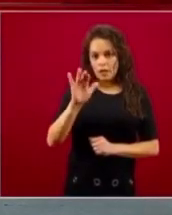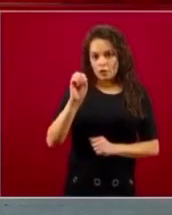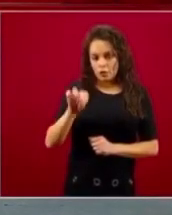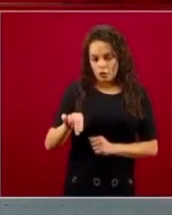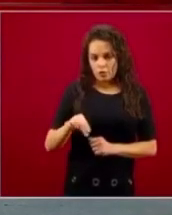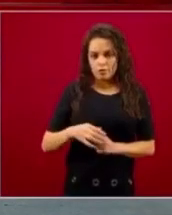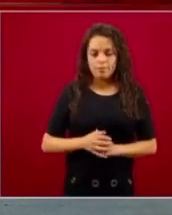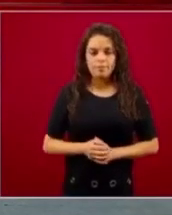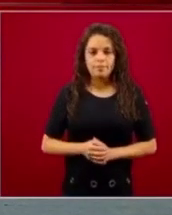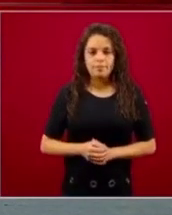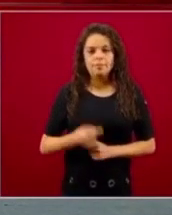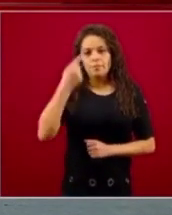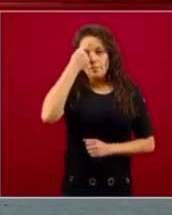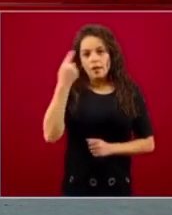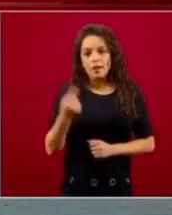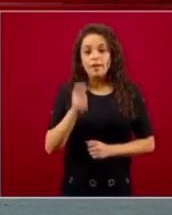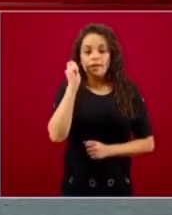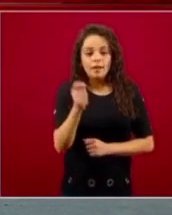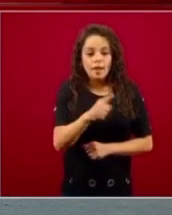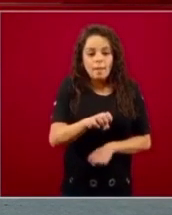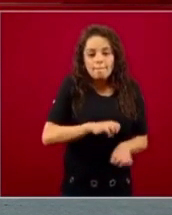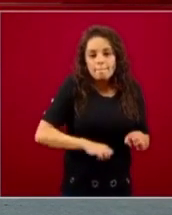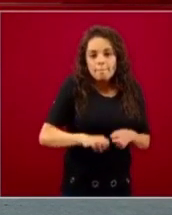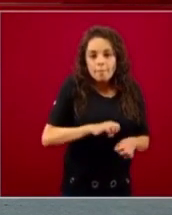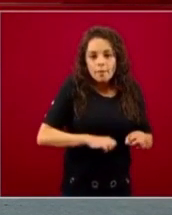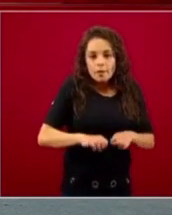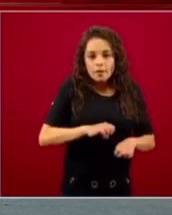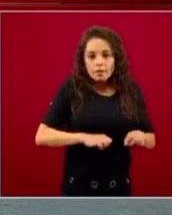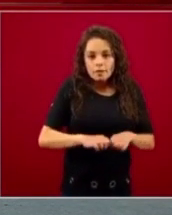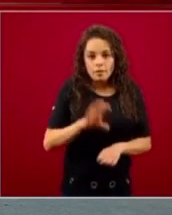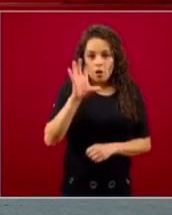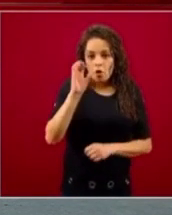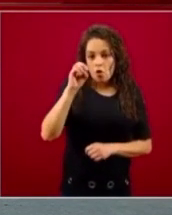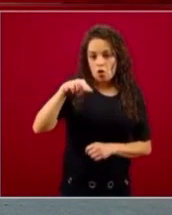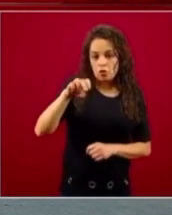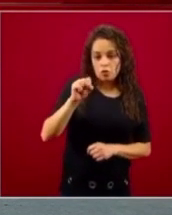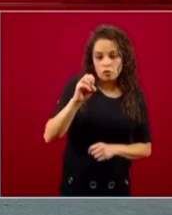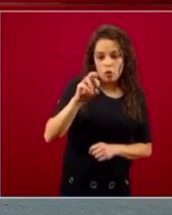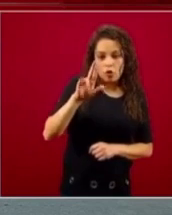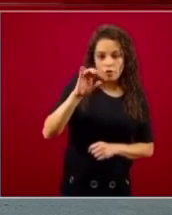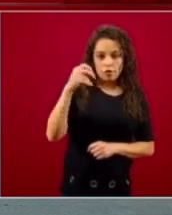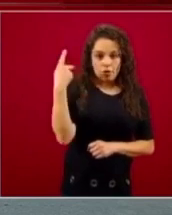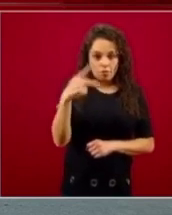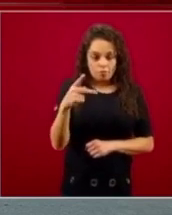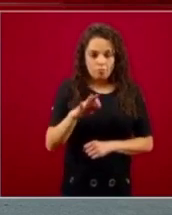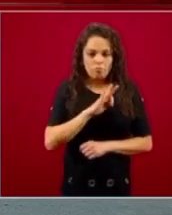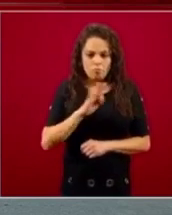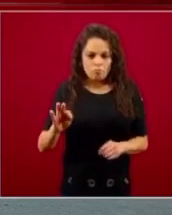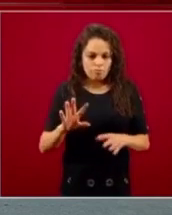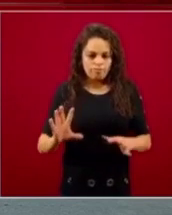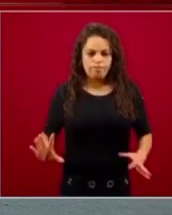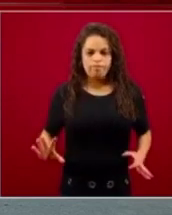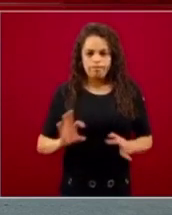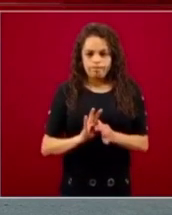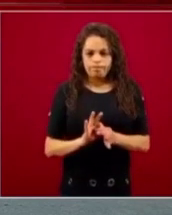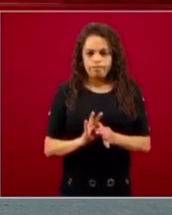Buscando qué consorcio o qué consorcios de empresas podían entrar a este